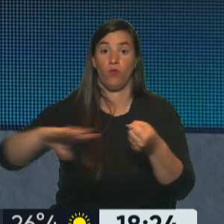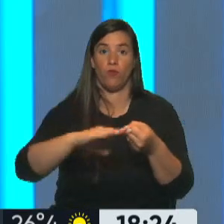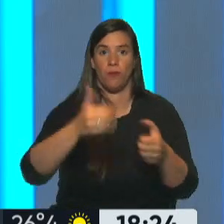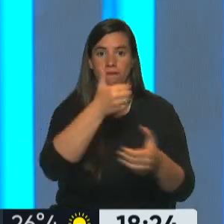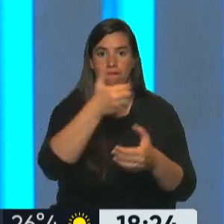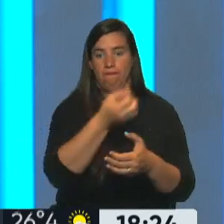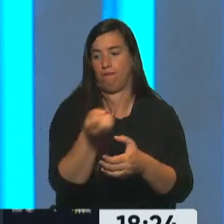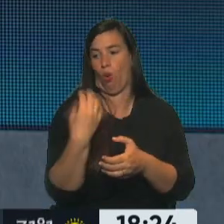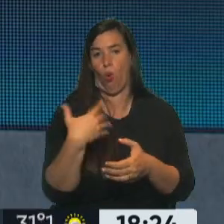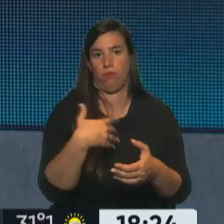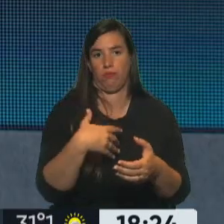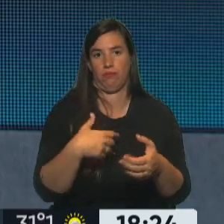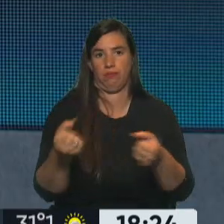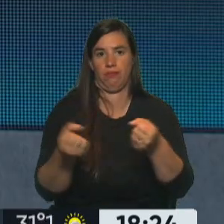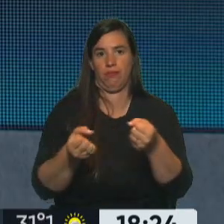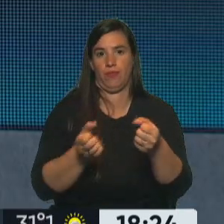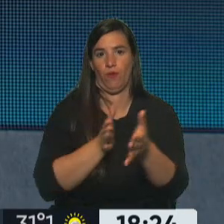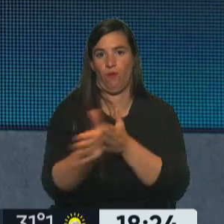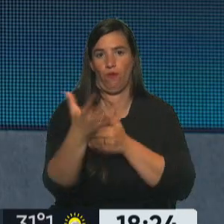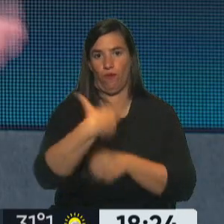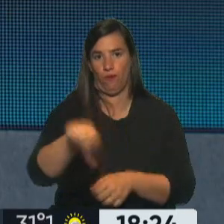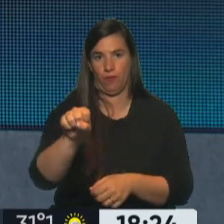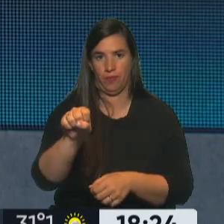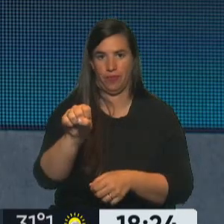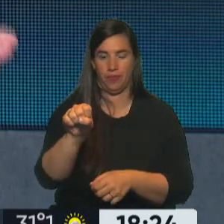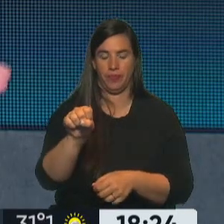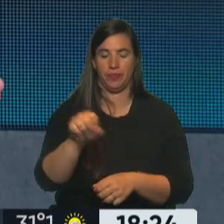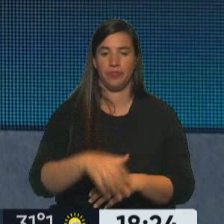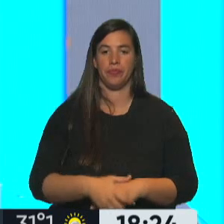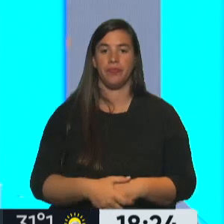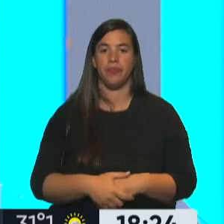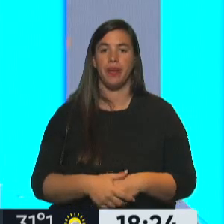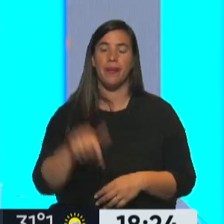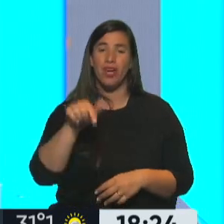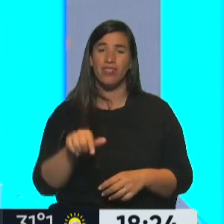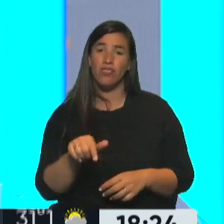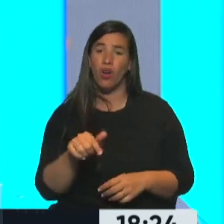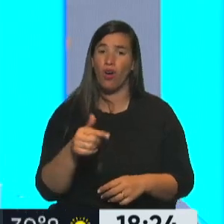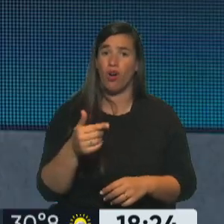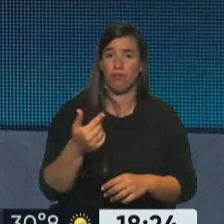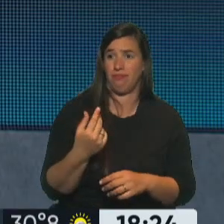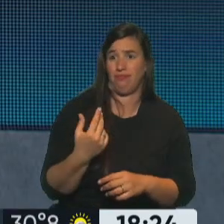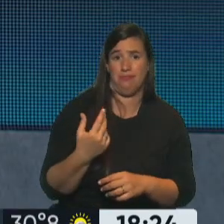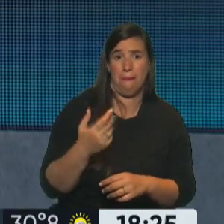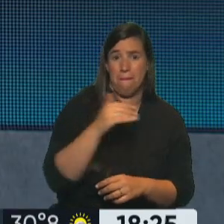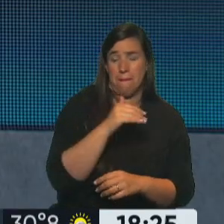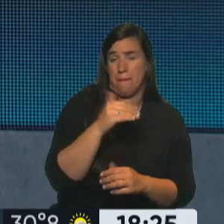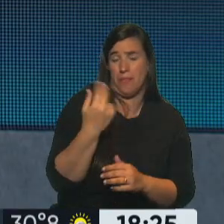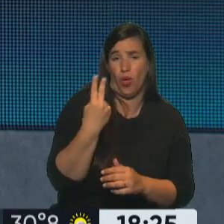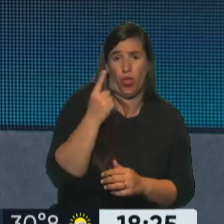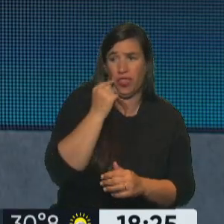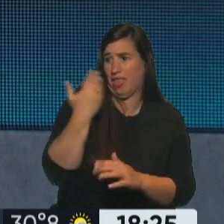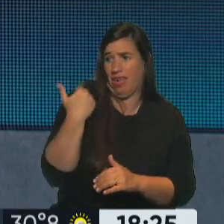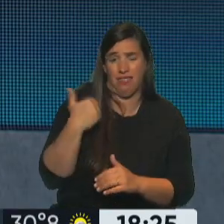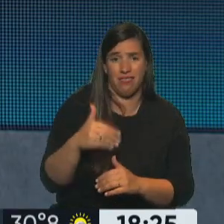rumbo incierto. Pero esto lo pasó hace menos de 48 horas. ¿Y quién dice? ¿Y quién lo firma